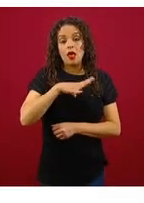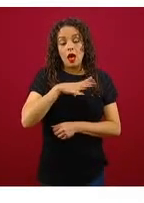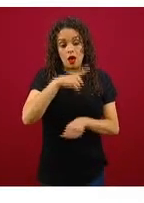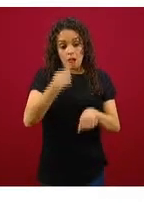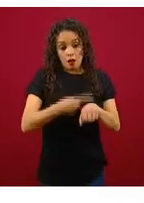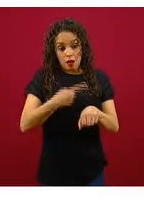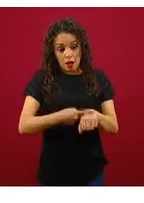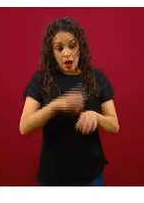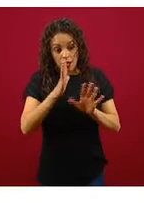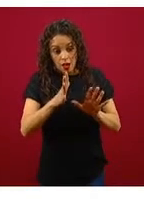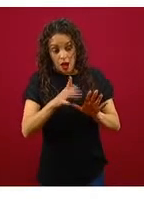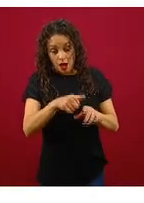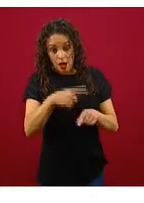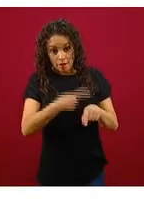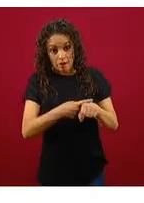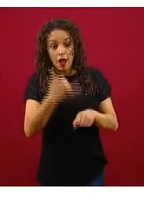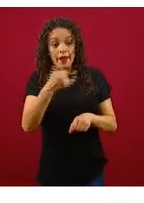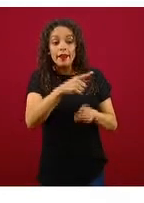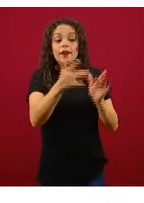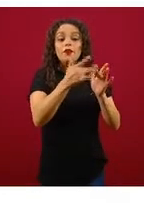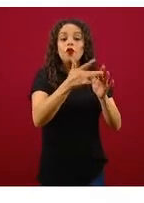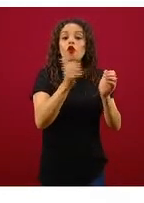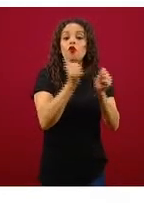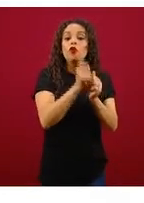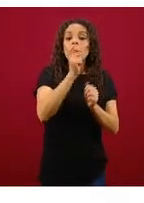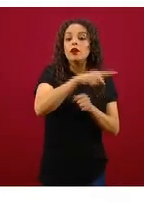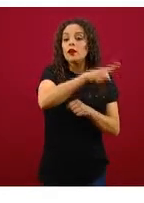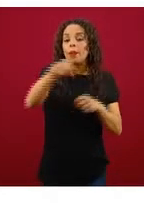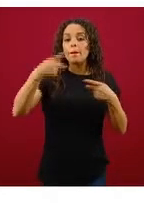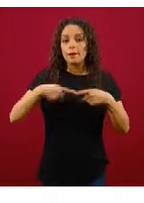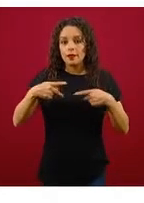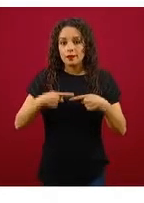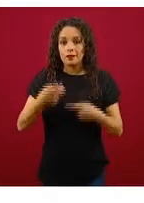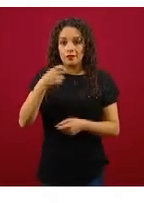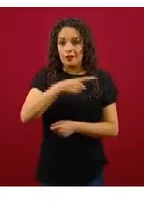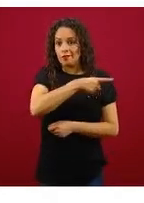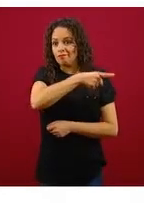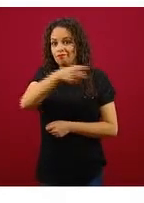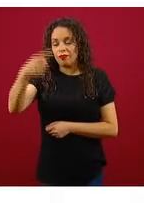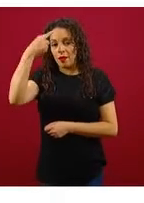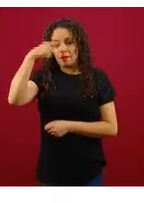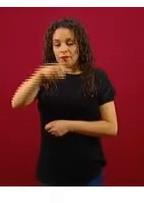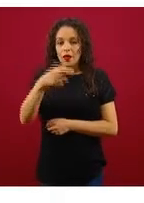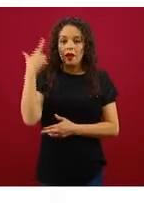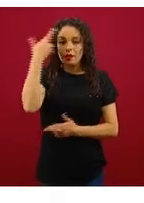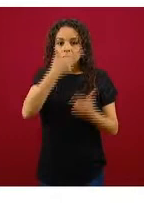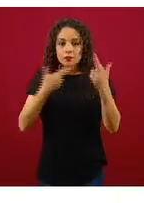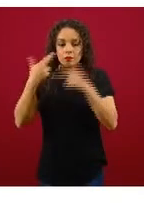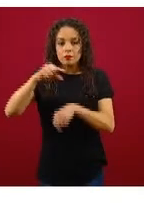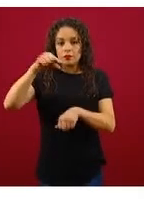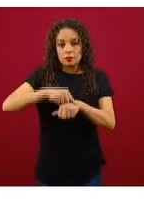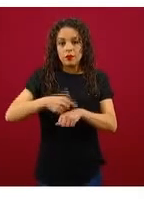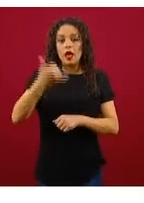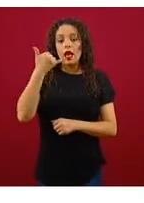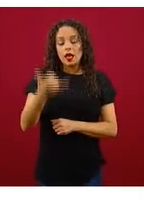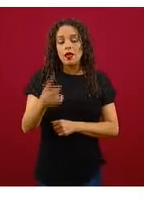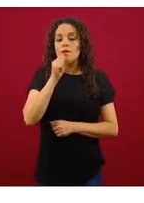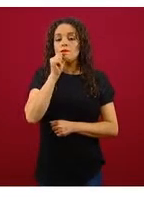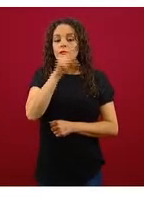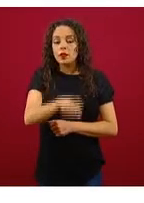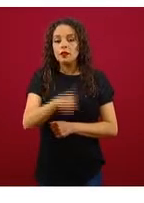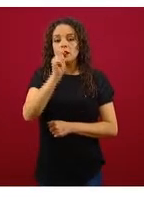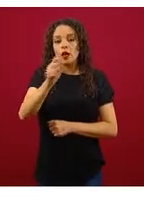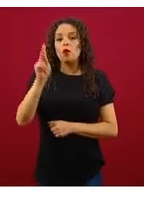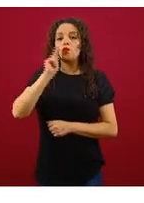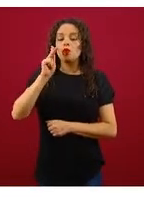la búsqueda de estos casos clínicos, pero también las pruebas que se harán en términos de